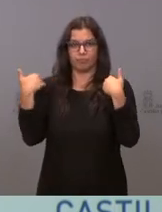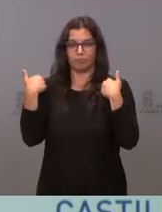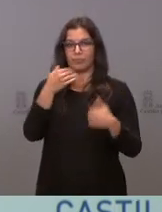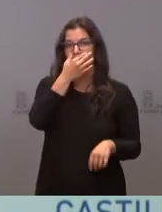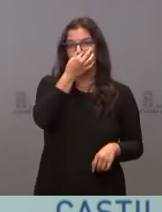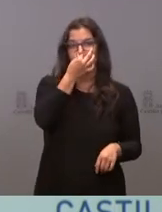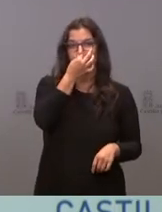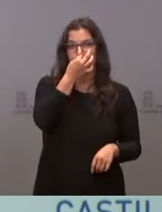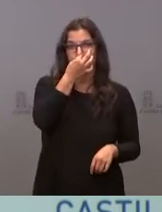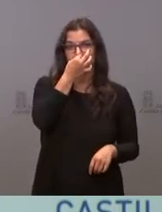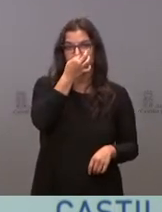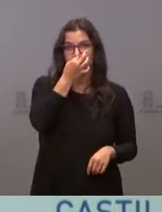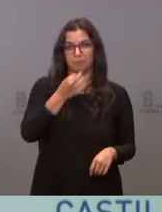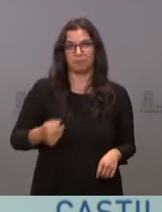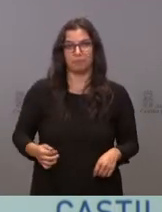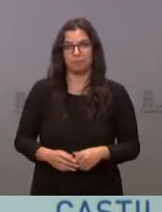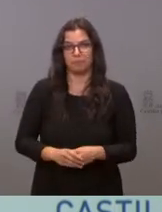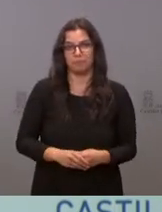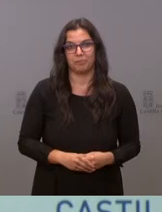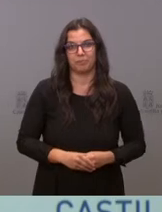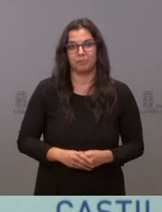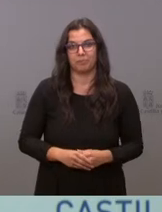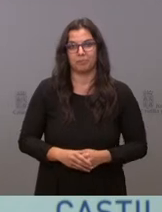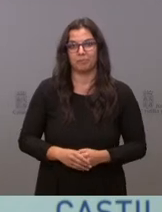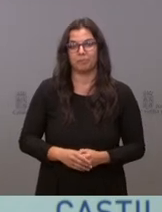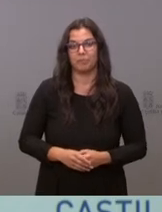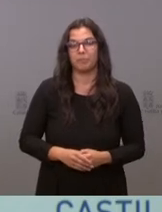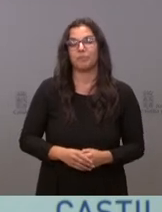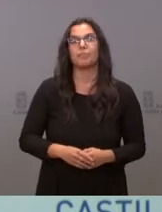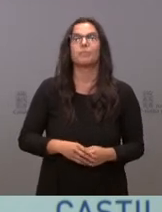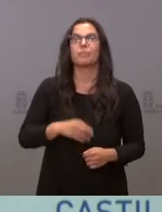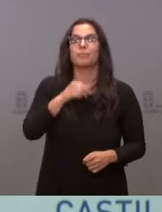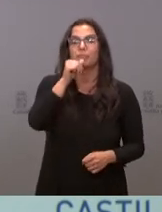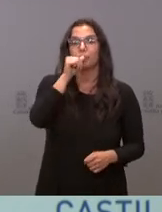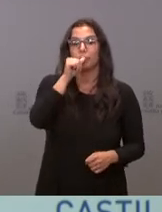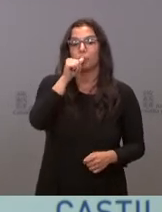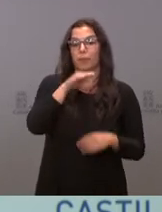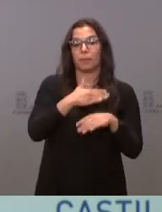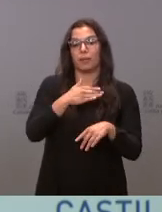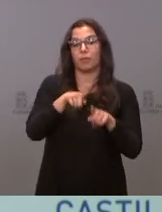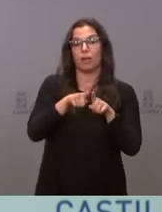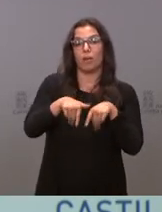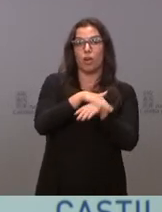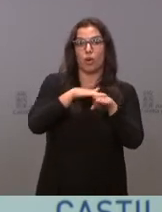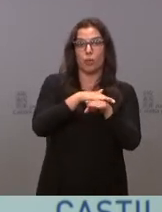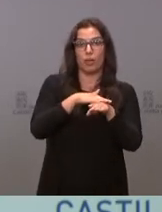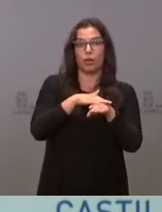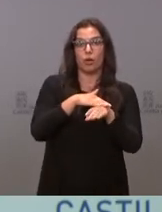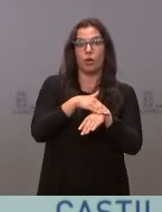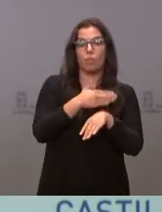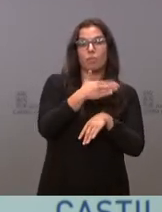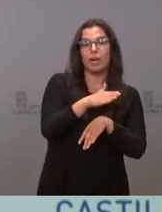de coalición se alegra de los éxitos de cada uno de sus consejeros. Hay malos gobiernos más interesados